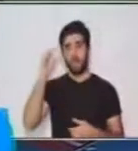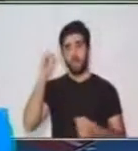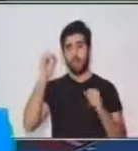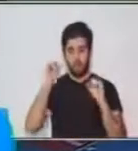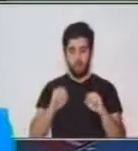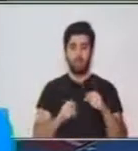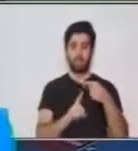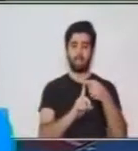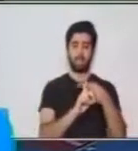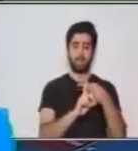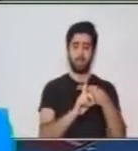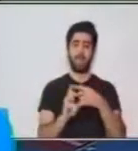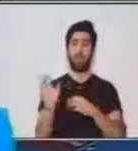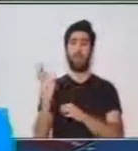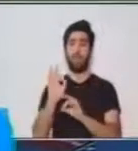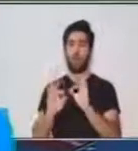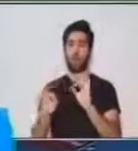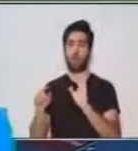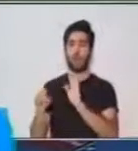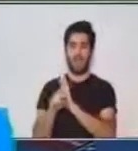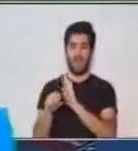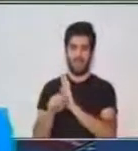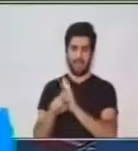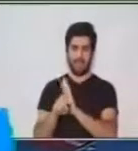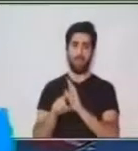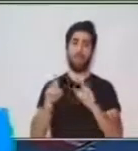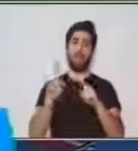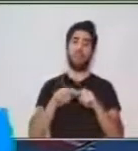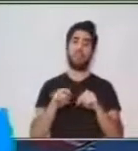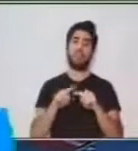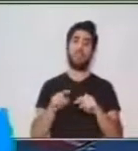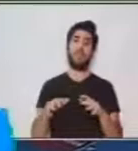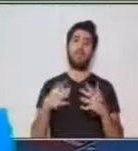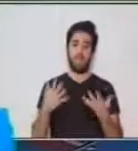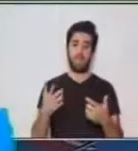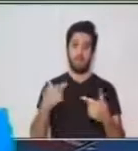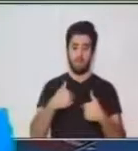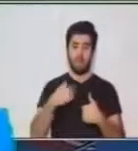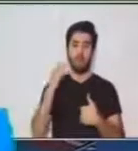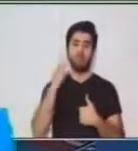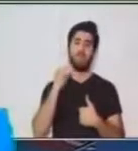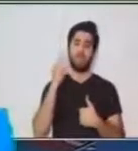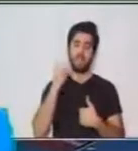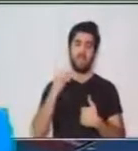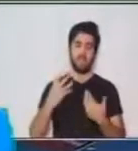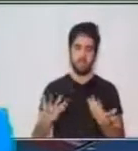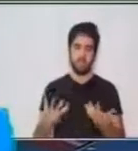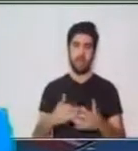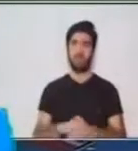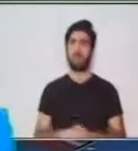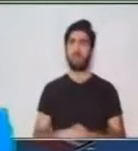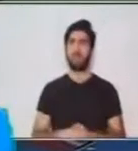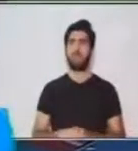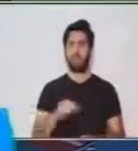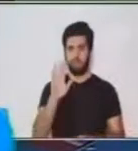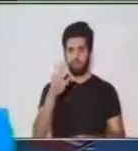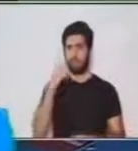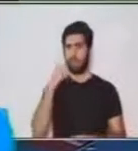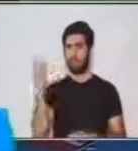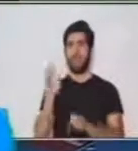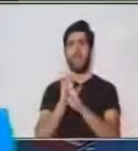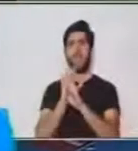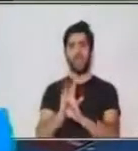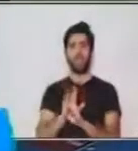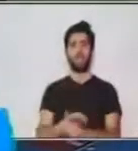o puede ser negativa basada en mi experiencia. Pongamos un ejemplo.